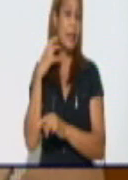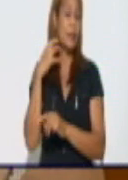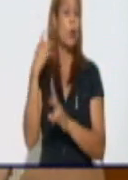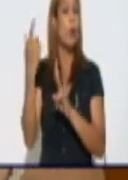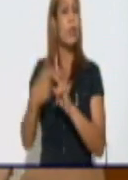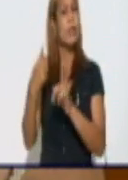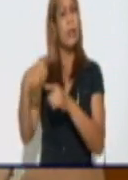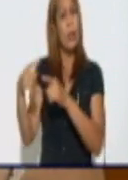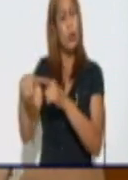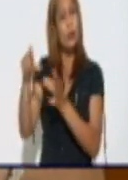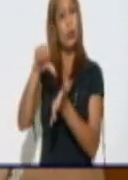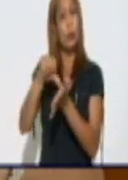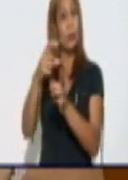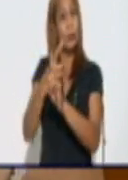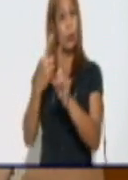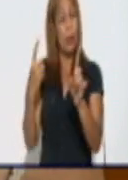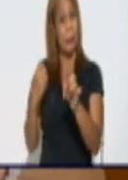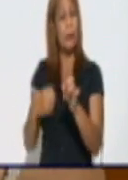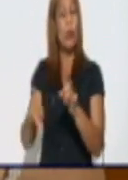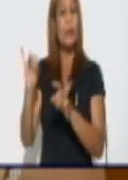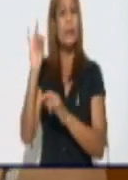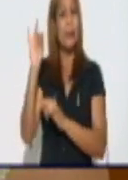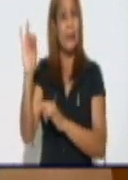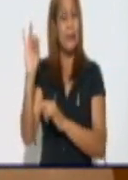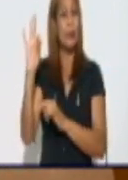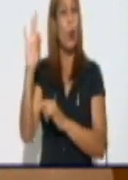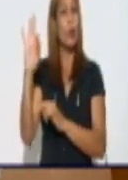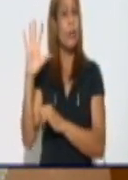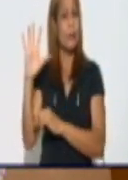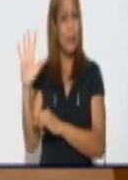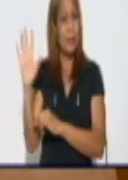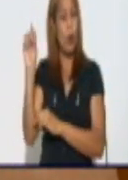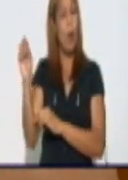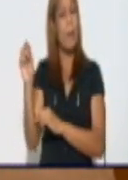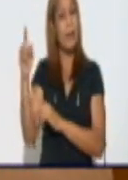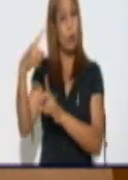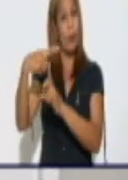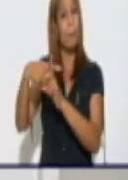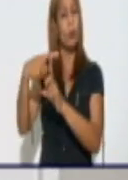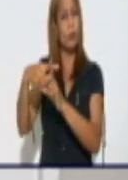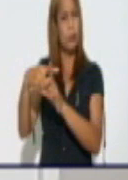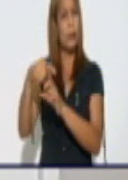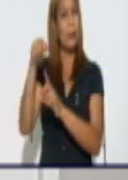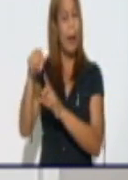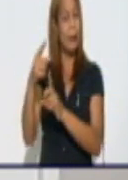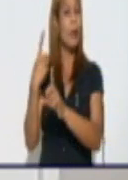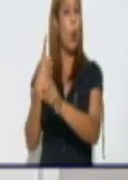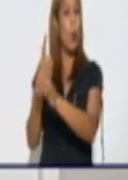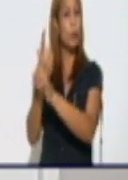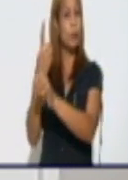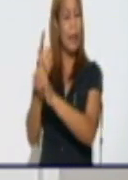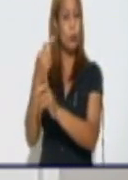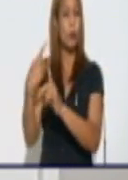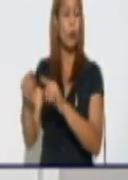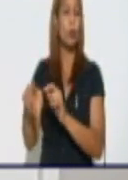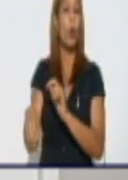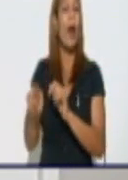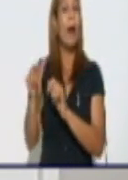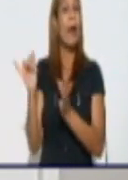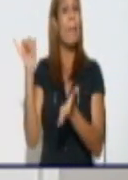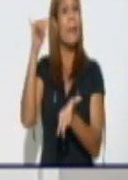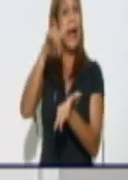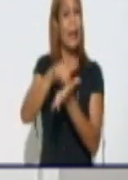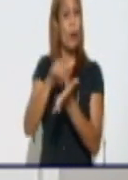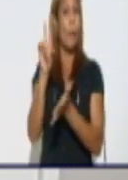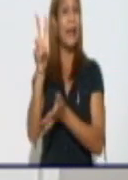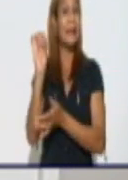los centros, tenemos un total de 785 casos. Esos ahí son los contactos y viajeros. Viajeros tenemos 27 en estos momentos en